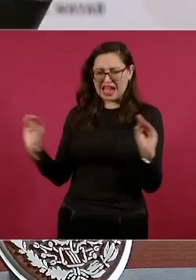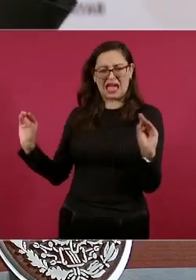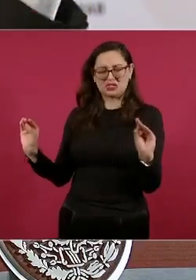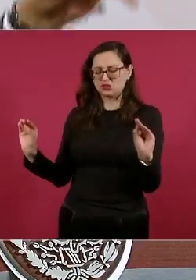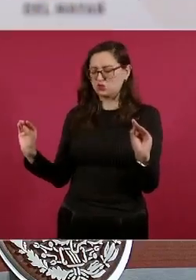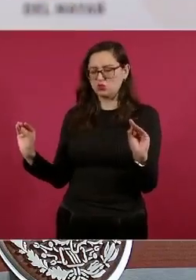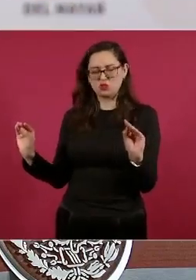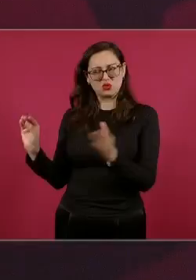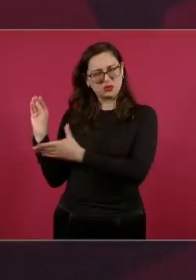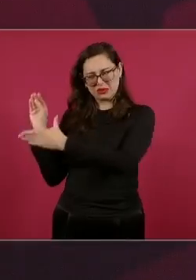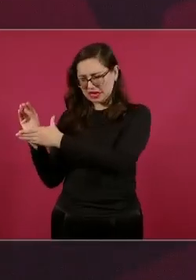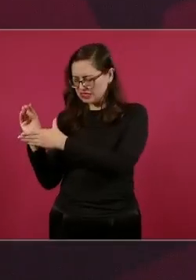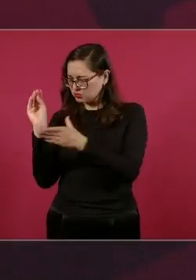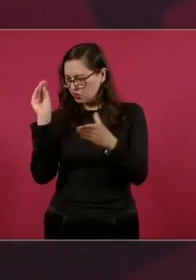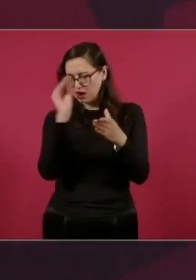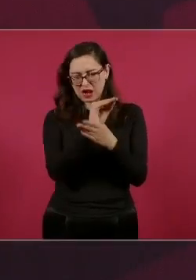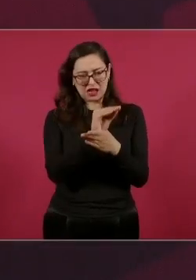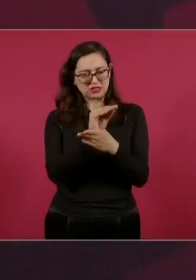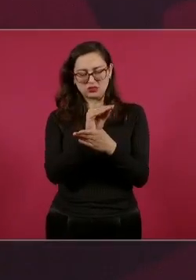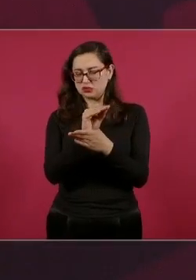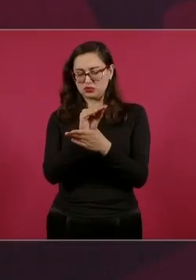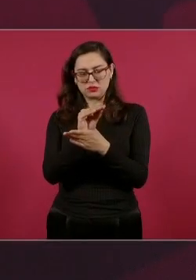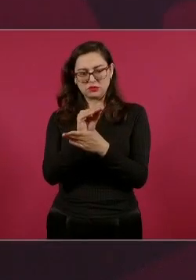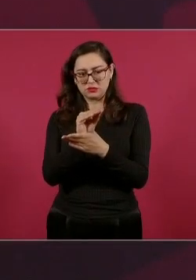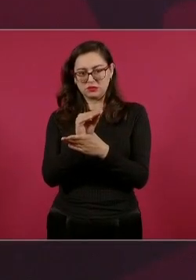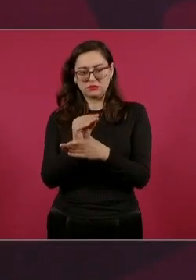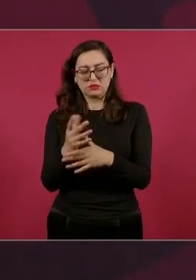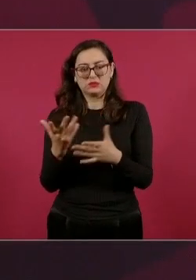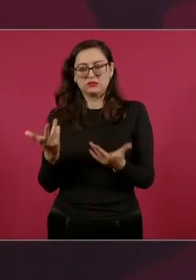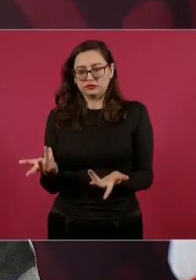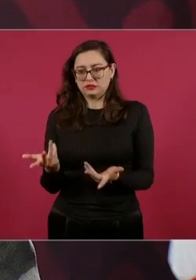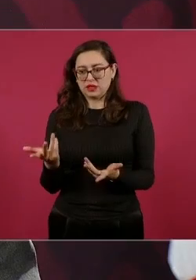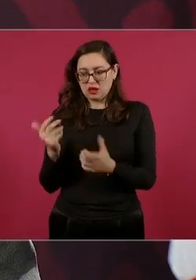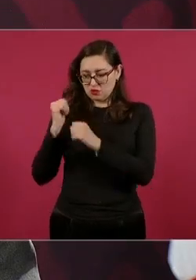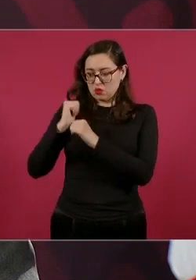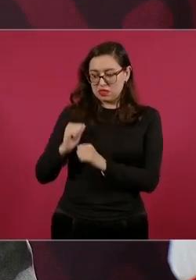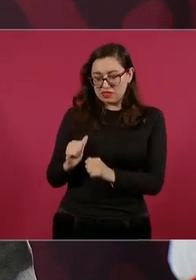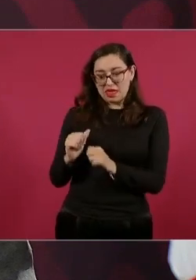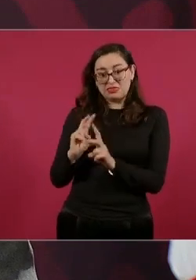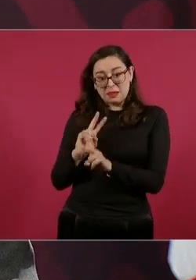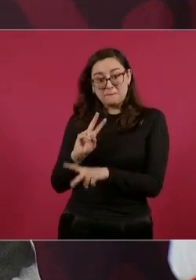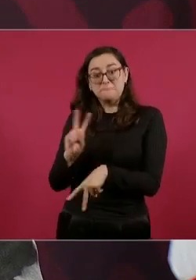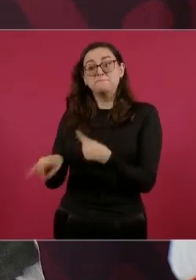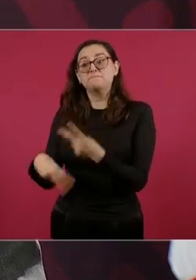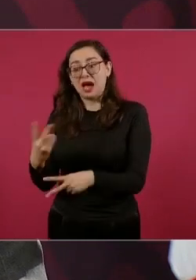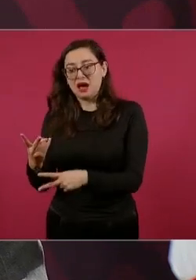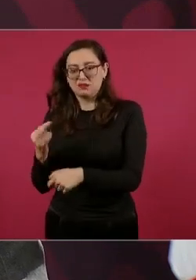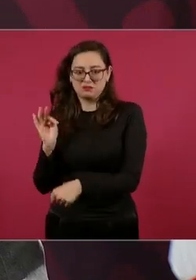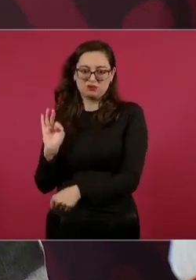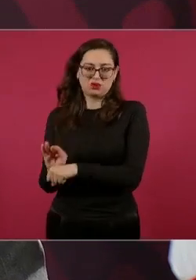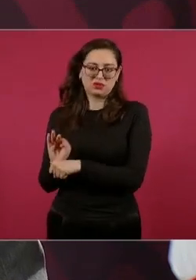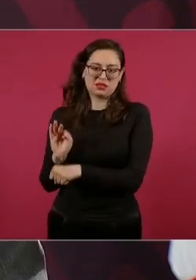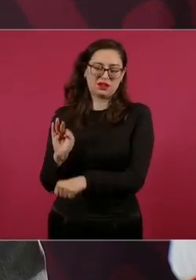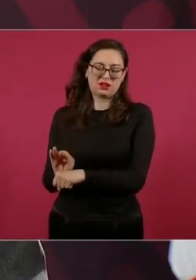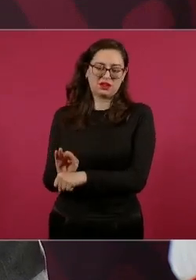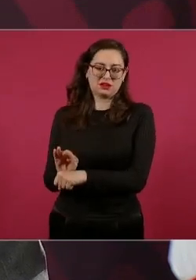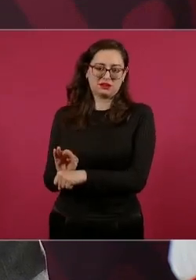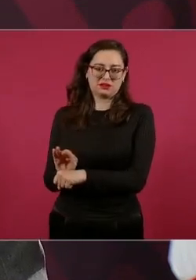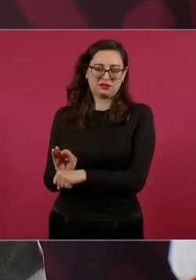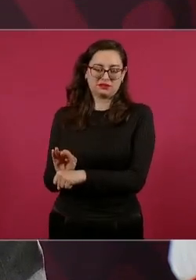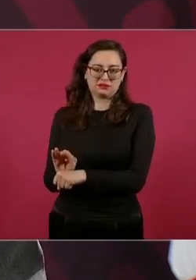jefes de las bandas que actúan en esa región.